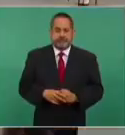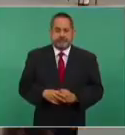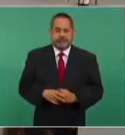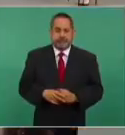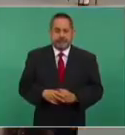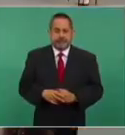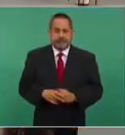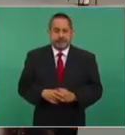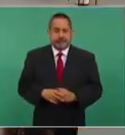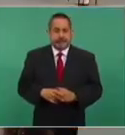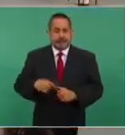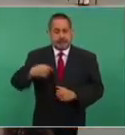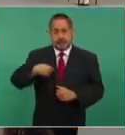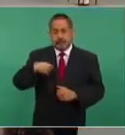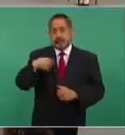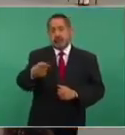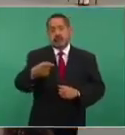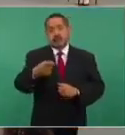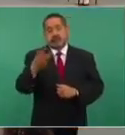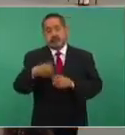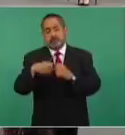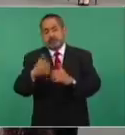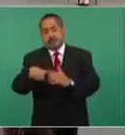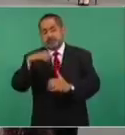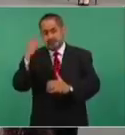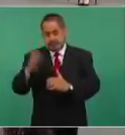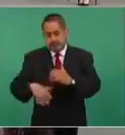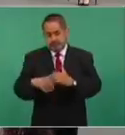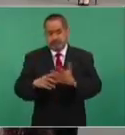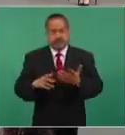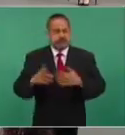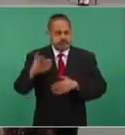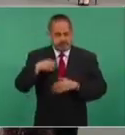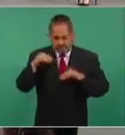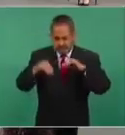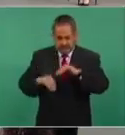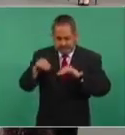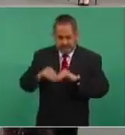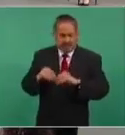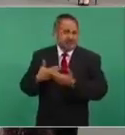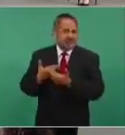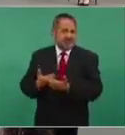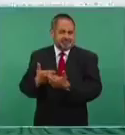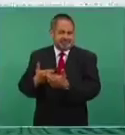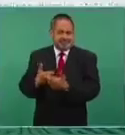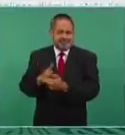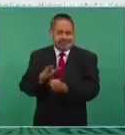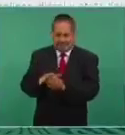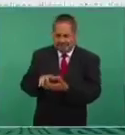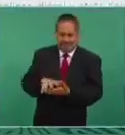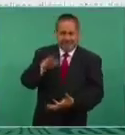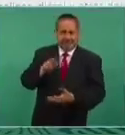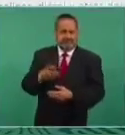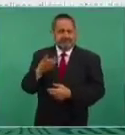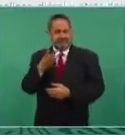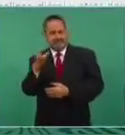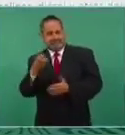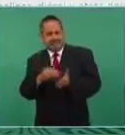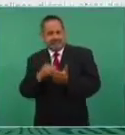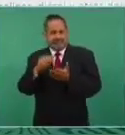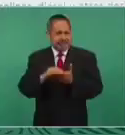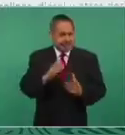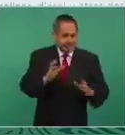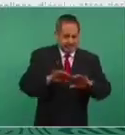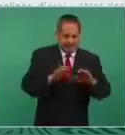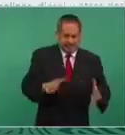Cuando termine mi administración habremos incrementado las reservas probadas en 300 millones de barriles